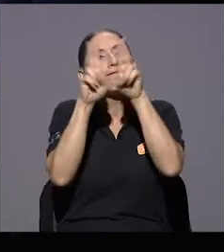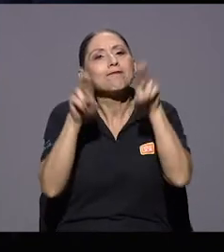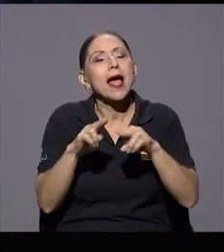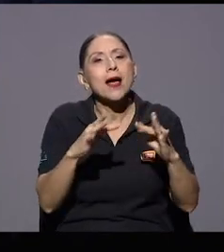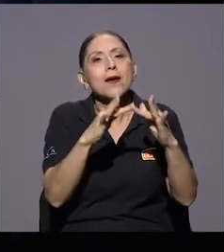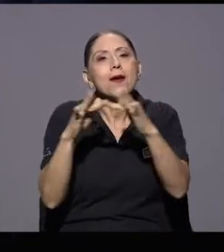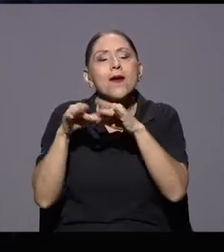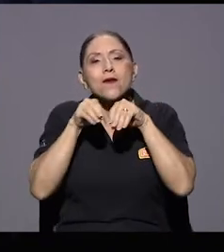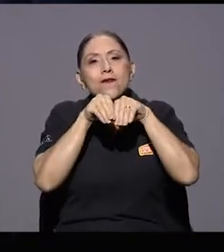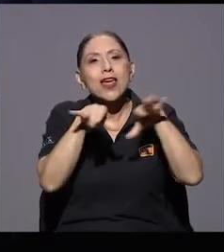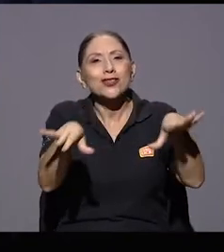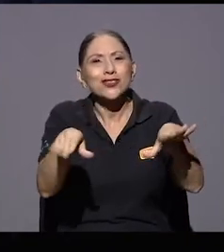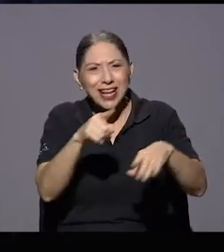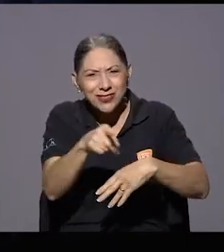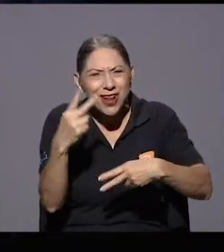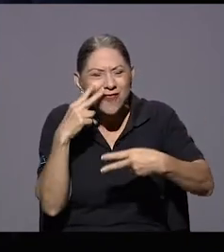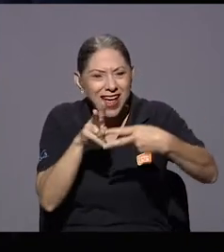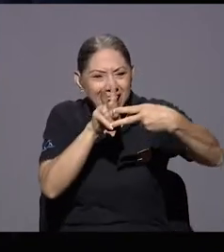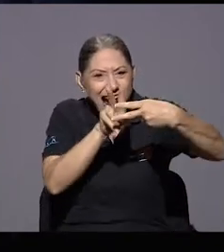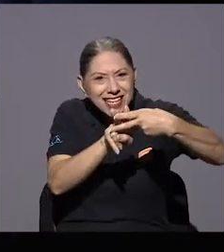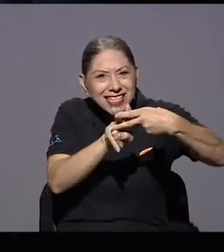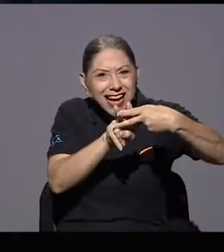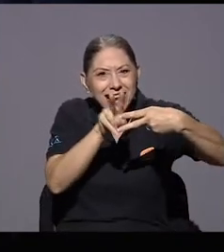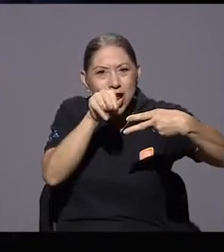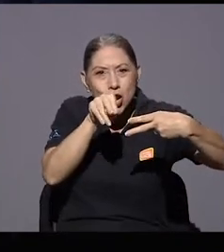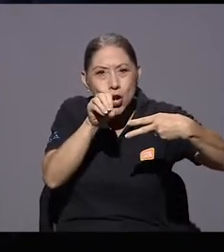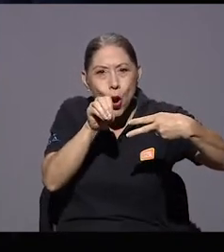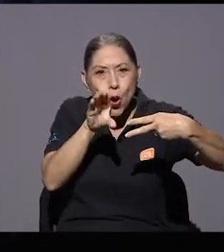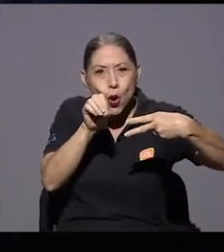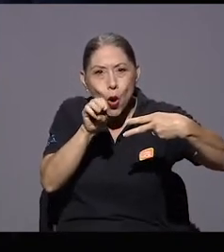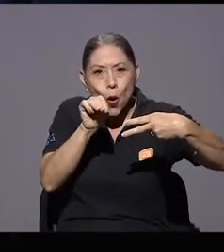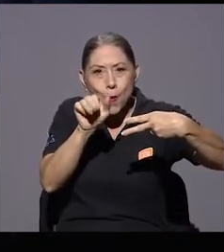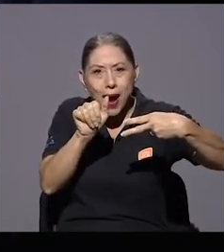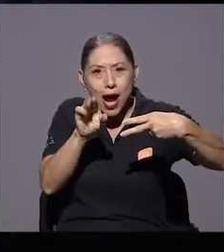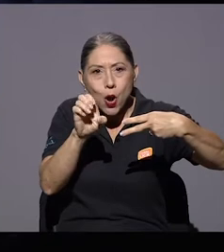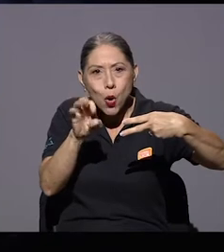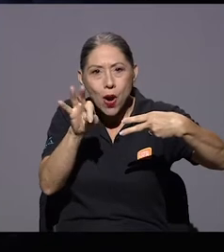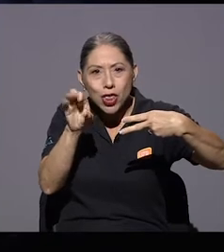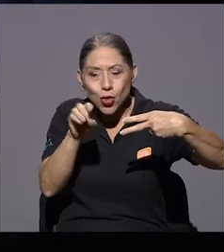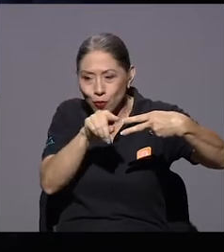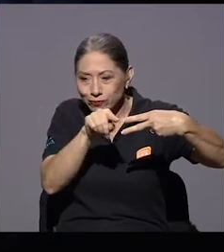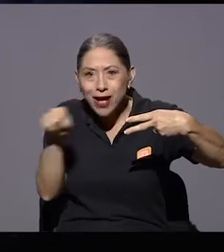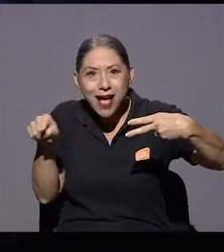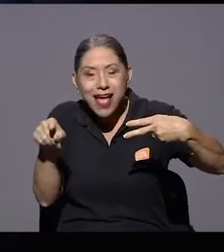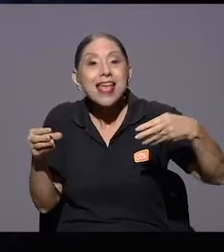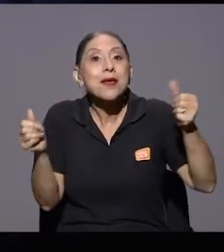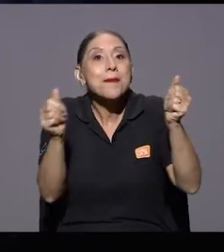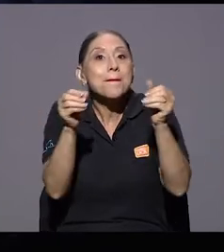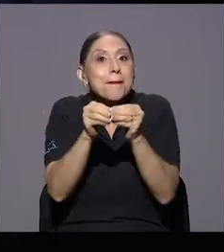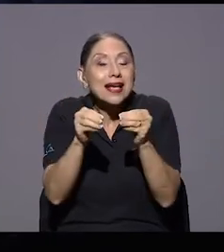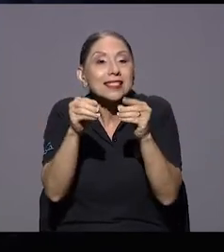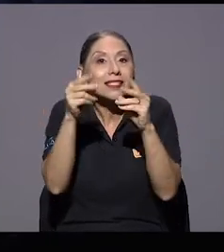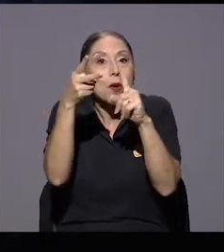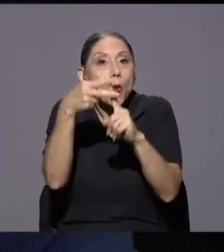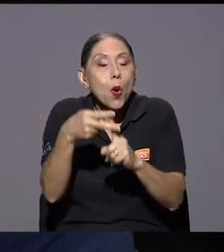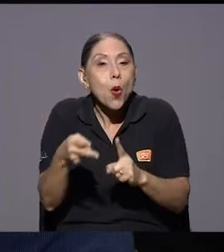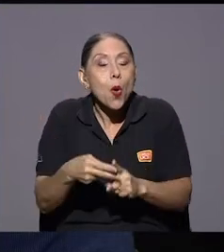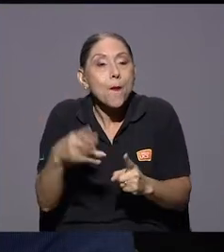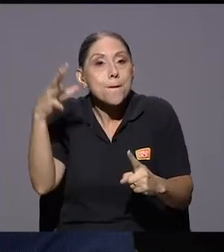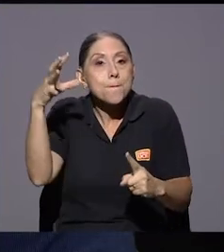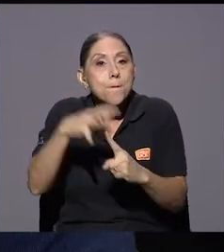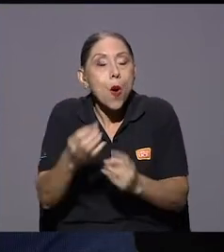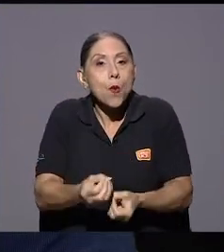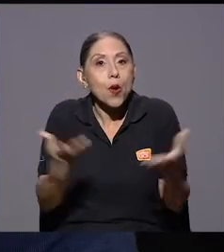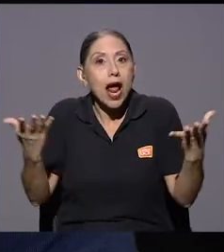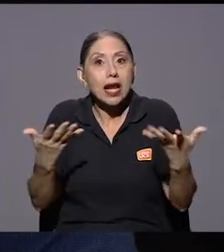con el tema del hashtag y de tener tal vez un lenguaje un poco más popular en el tema del No Coma Cuento que se